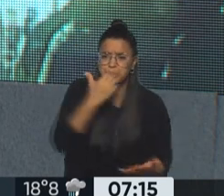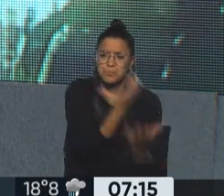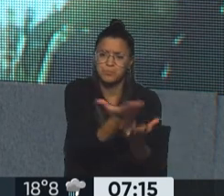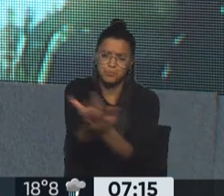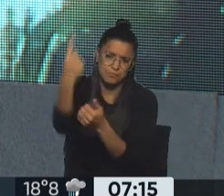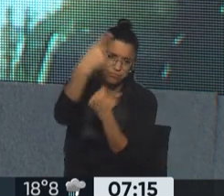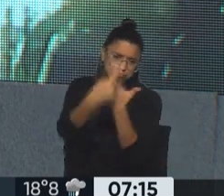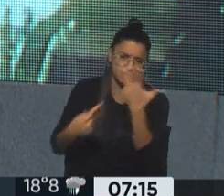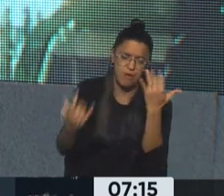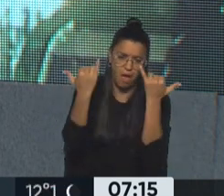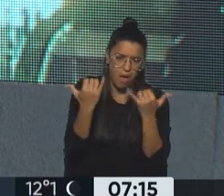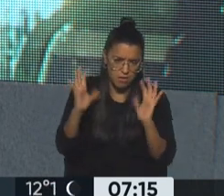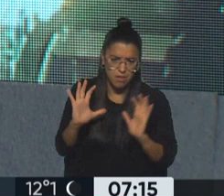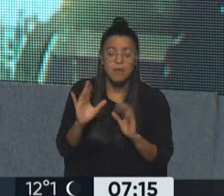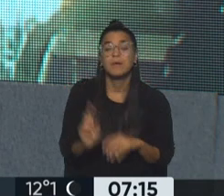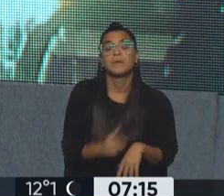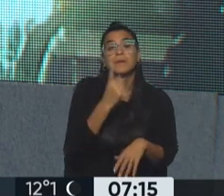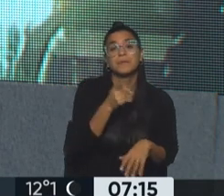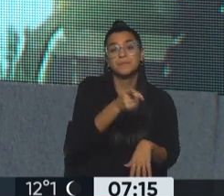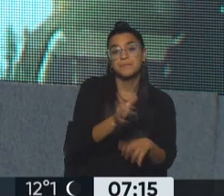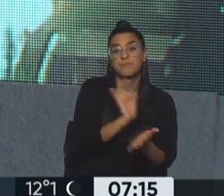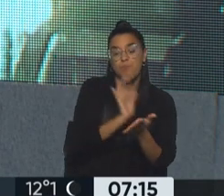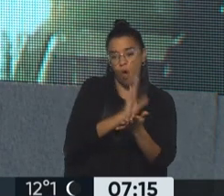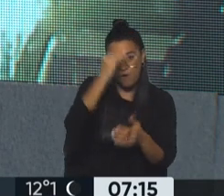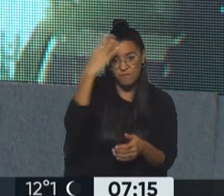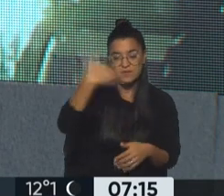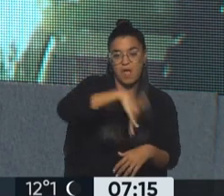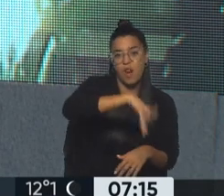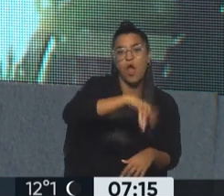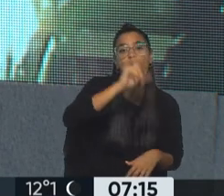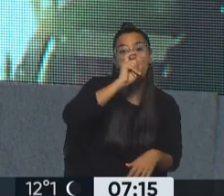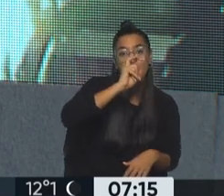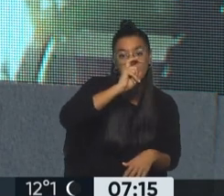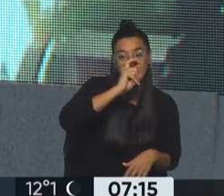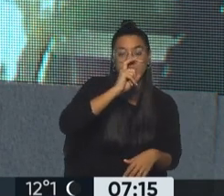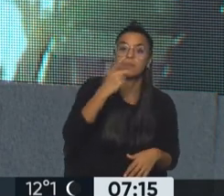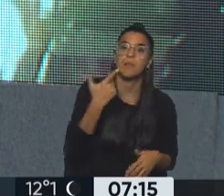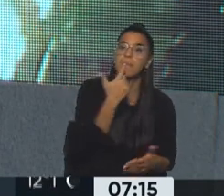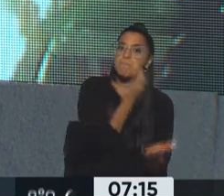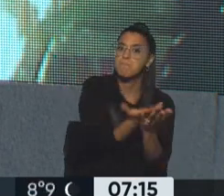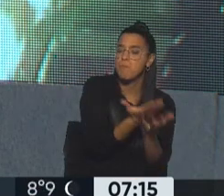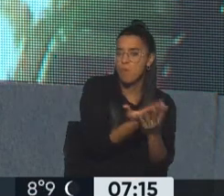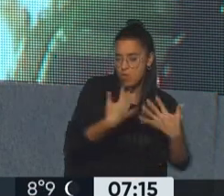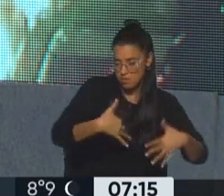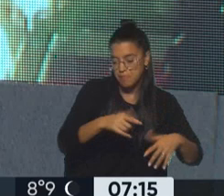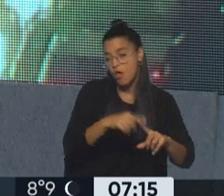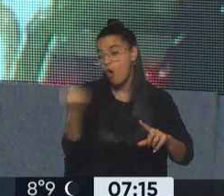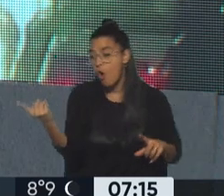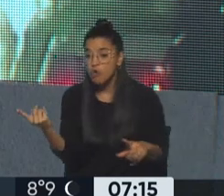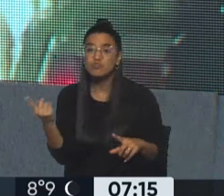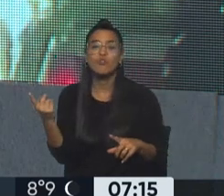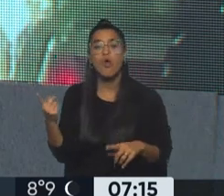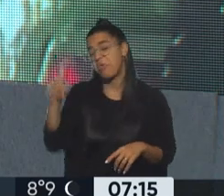teatrales de toda Sudamérica. Por un lado, un circuito oficial, Avenida Corrientes y obras con mucha promoción. Y por otro lado, un circuito